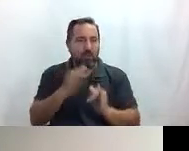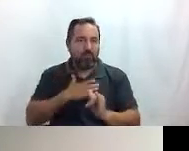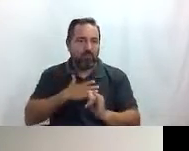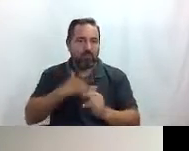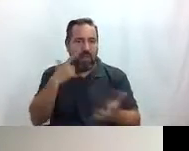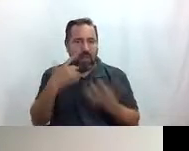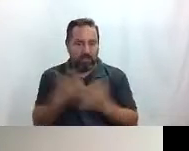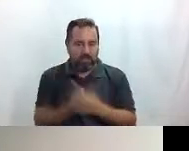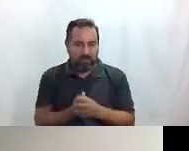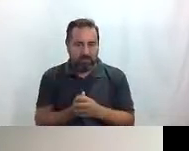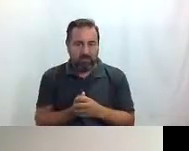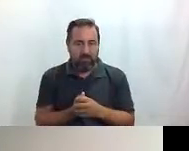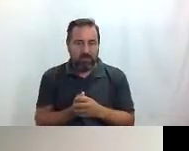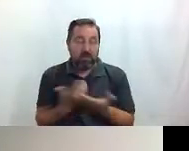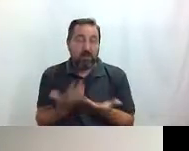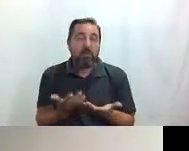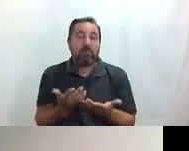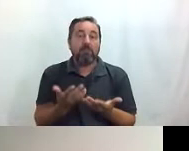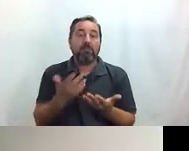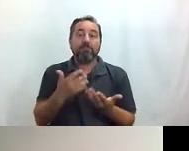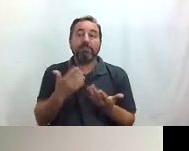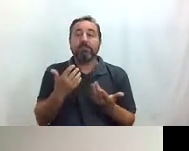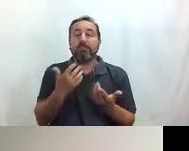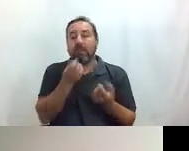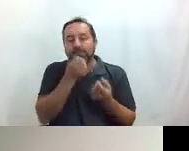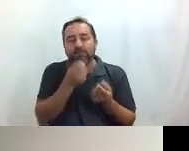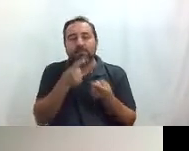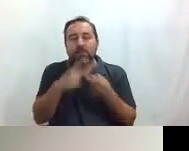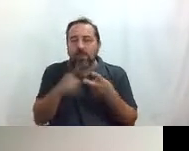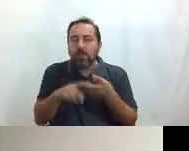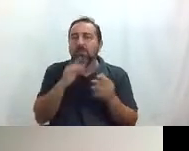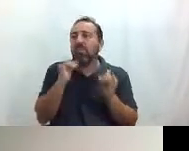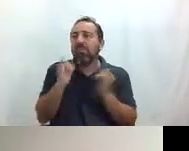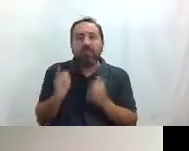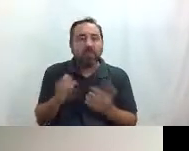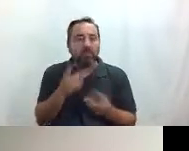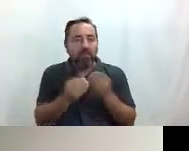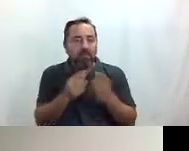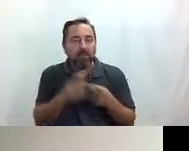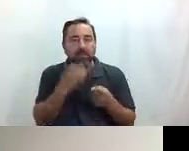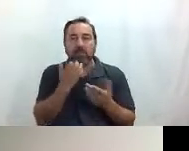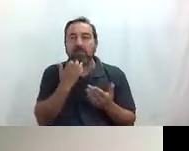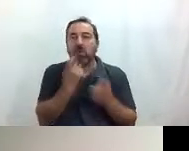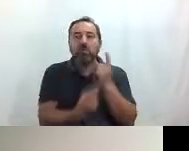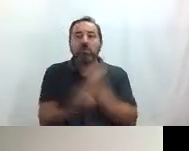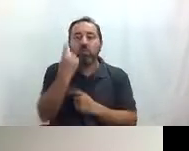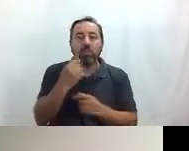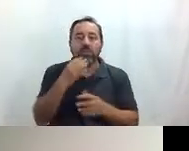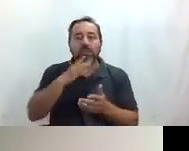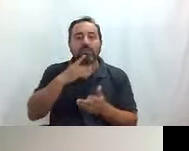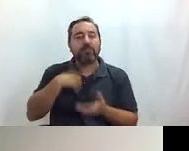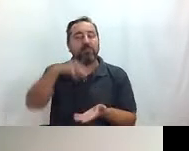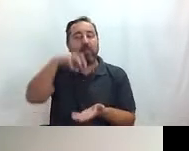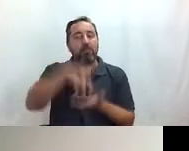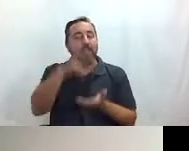aquí os damos como tips de cosas divertidas que puedes hacer, como subir al Mirador de Palacio de Cibeles,